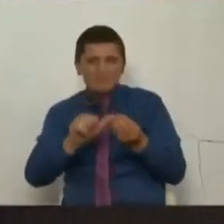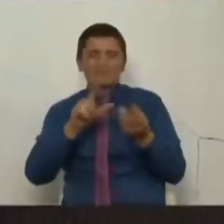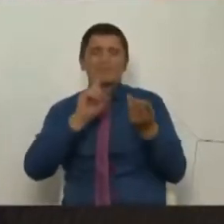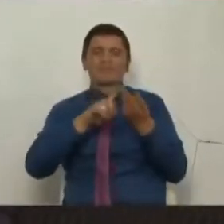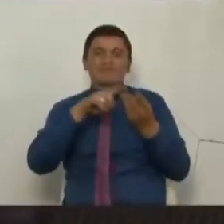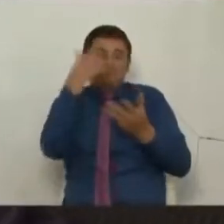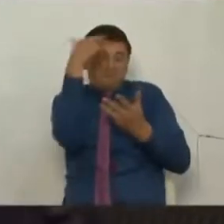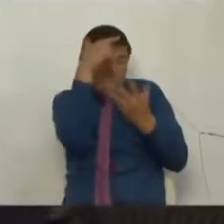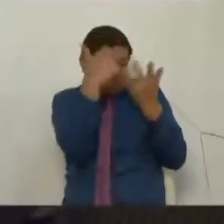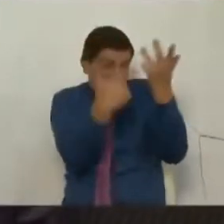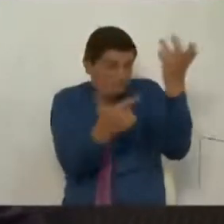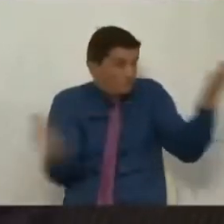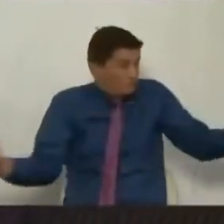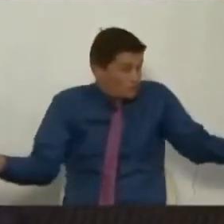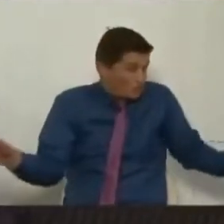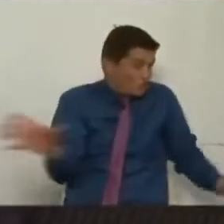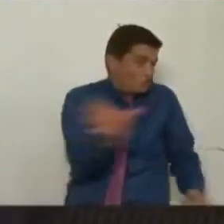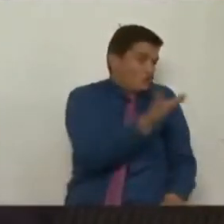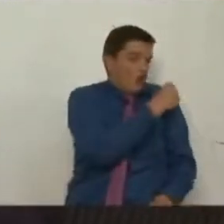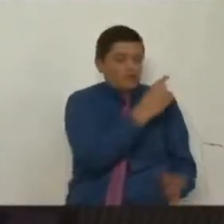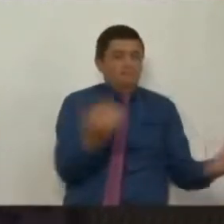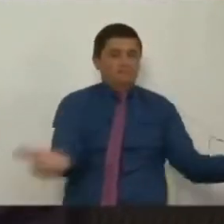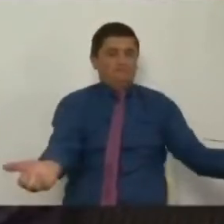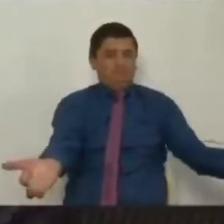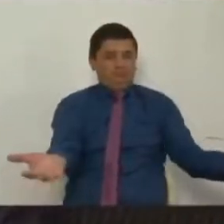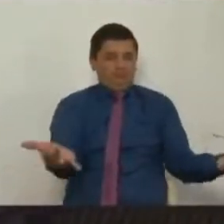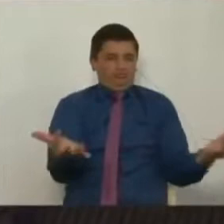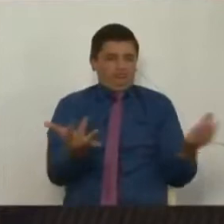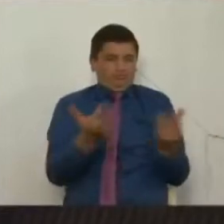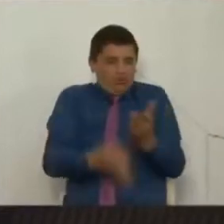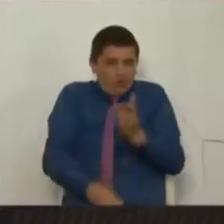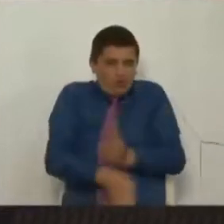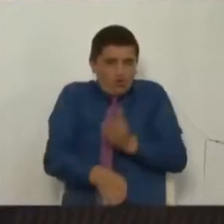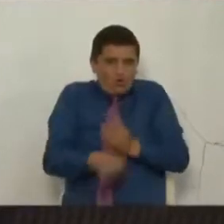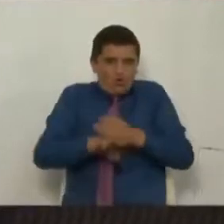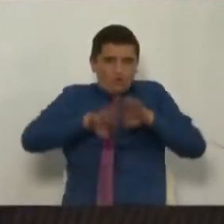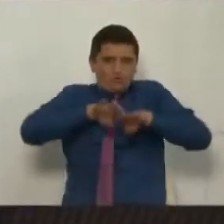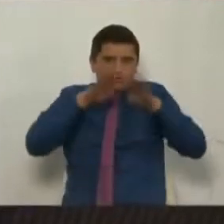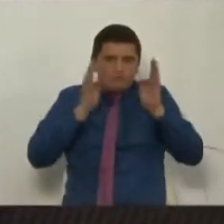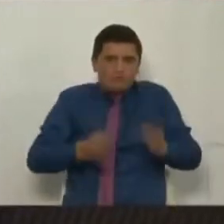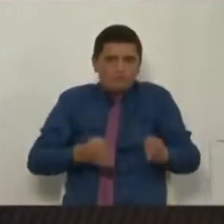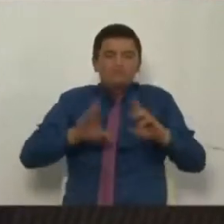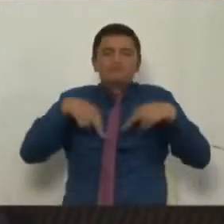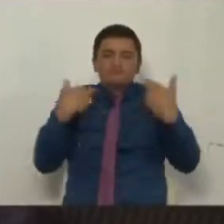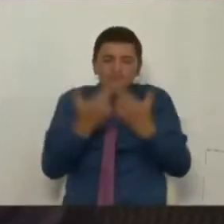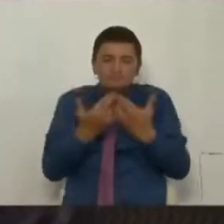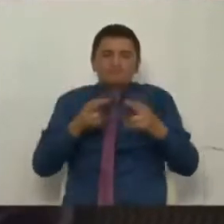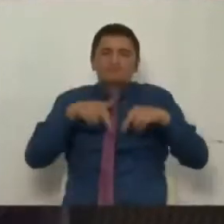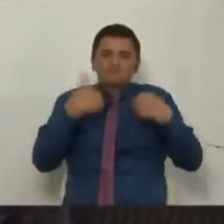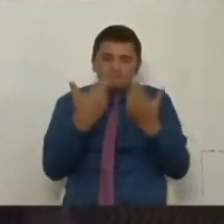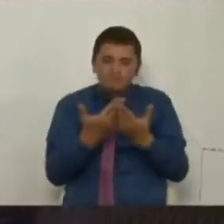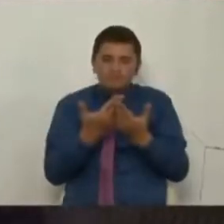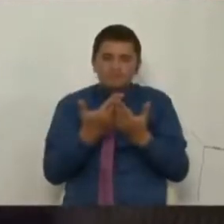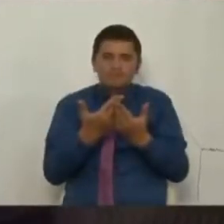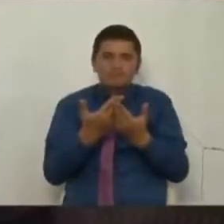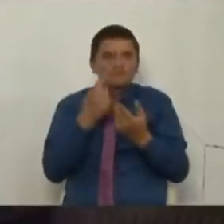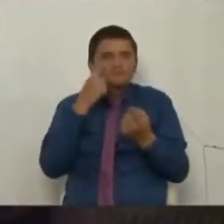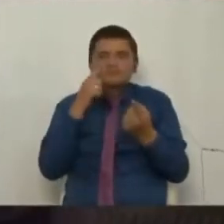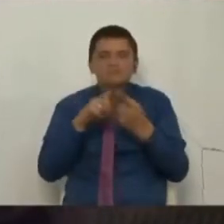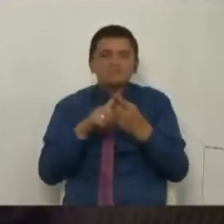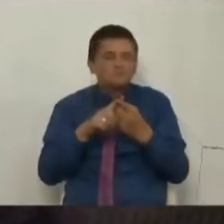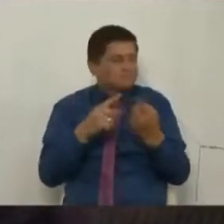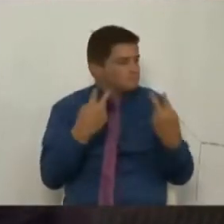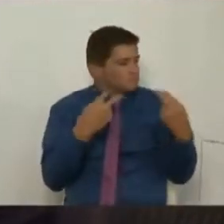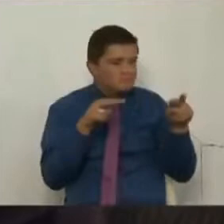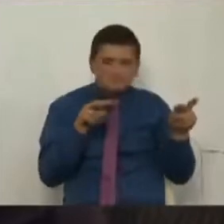asistir a ver si éramos capaces de seguir como lo hicimos esa vez, mirándonos